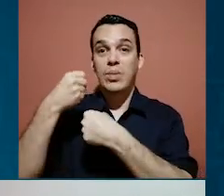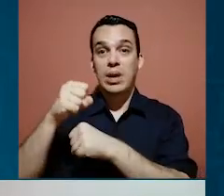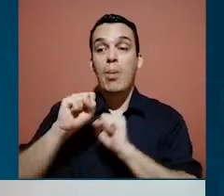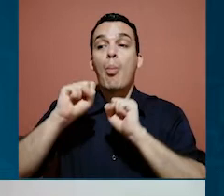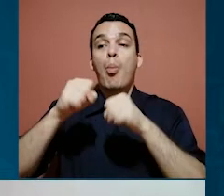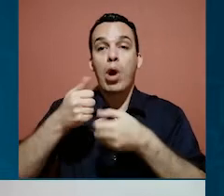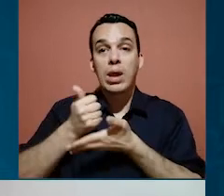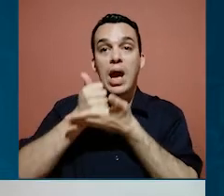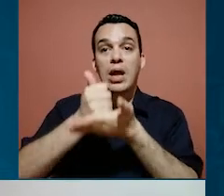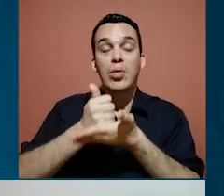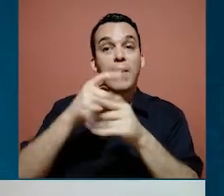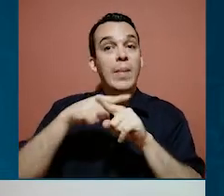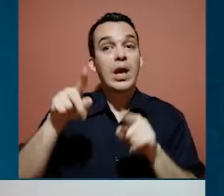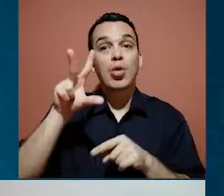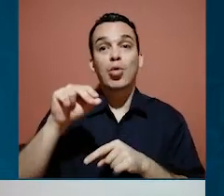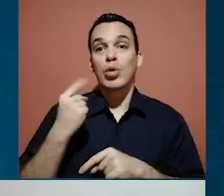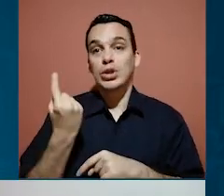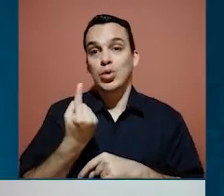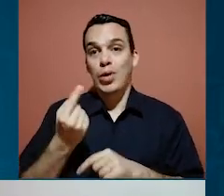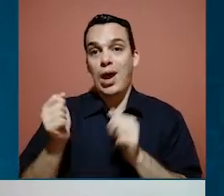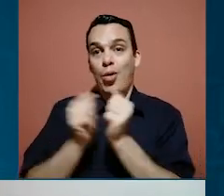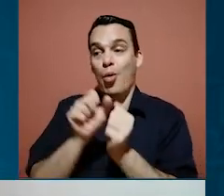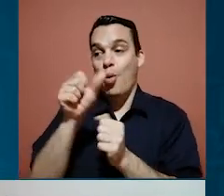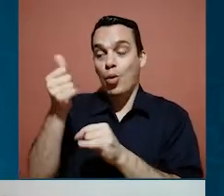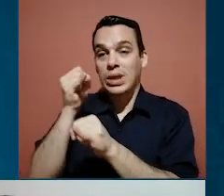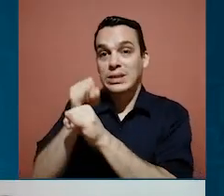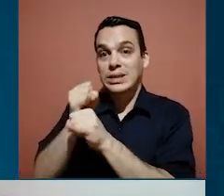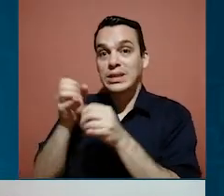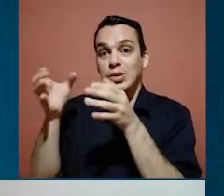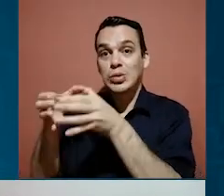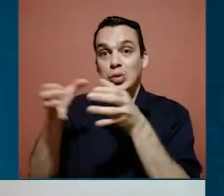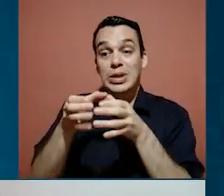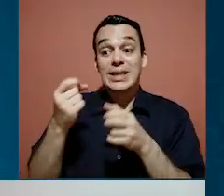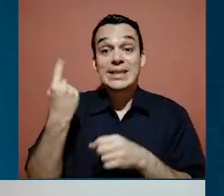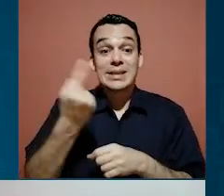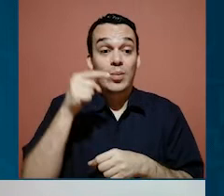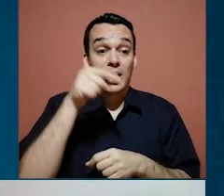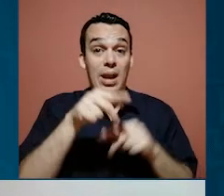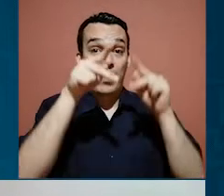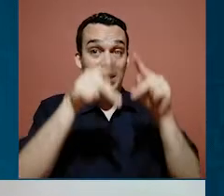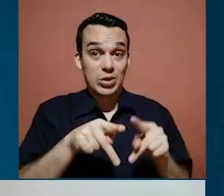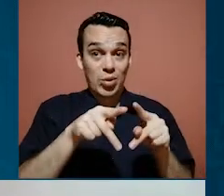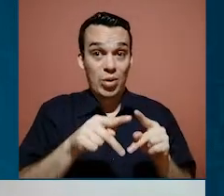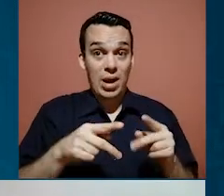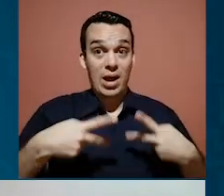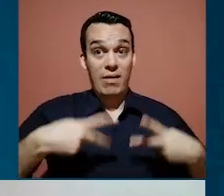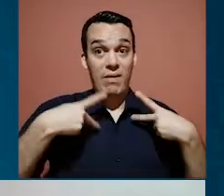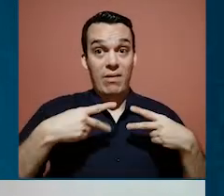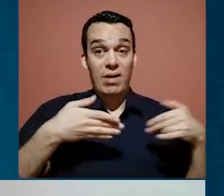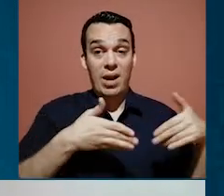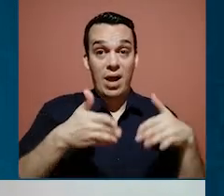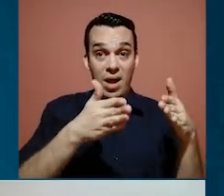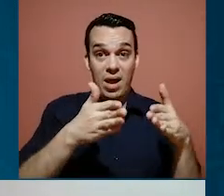Municipalidad puede colaborar, pero no es sola, es con otras instituciones y siempre y cuando la persona habitante de calle